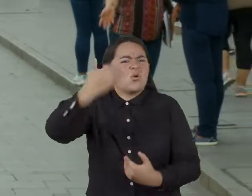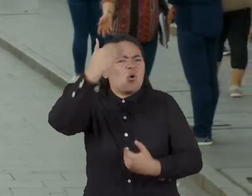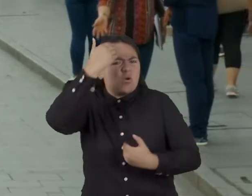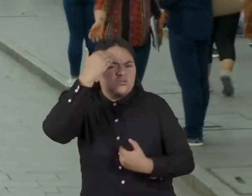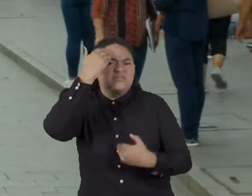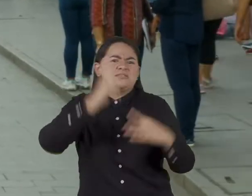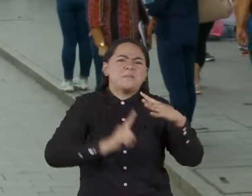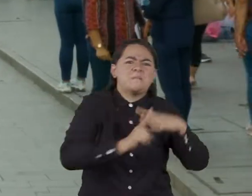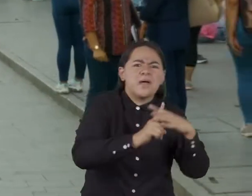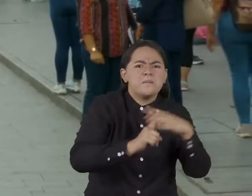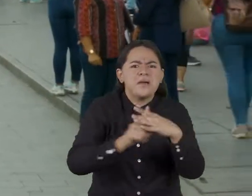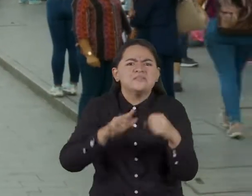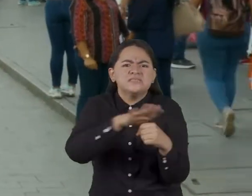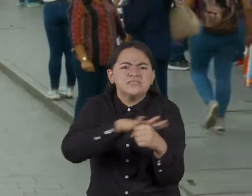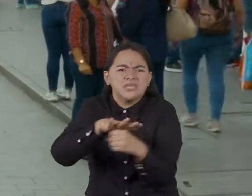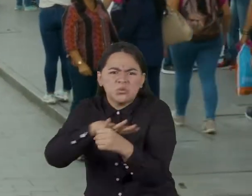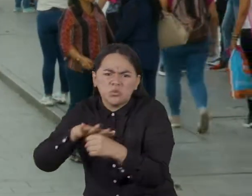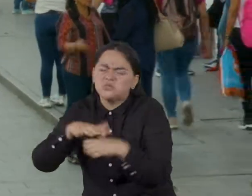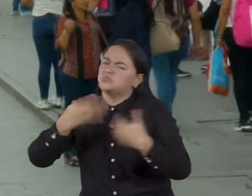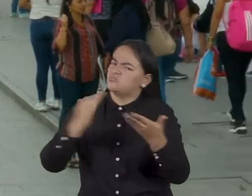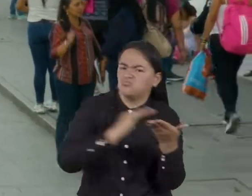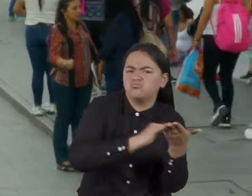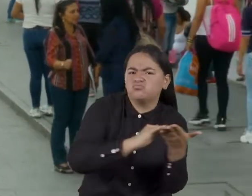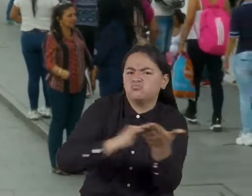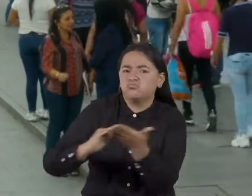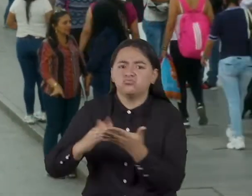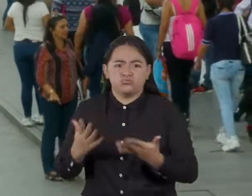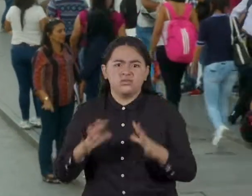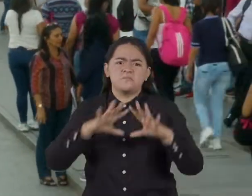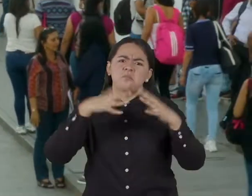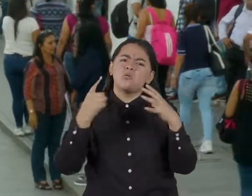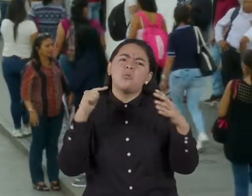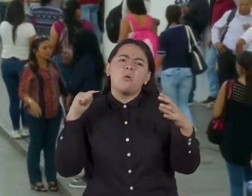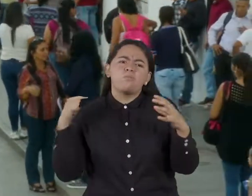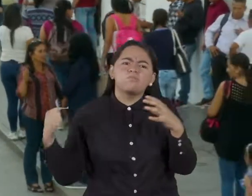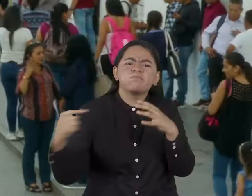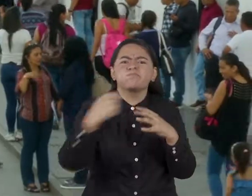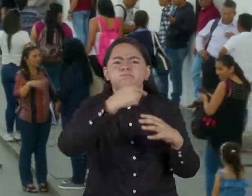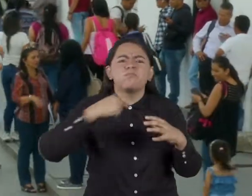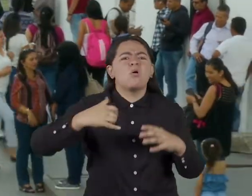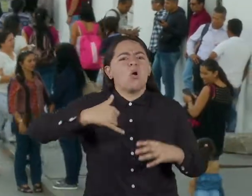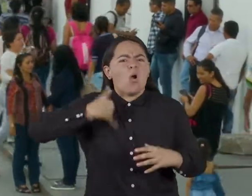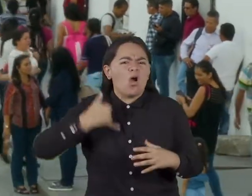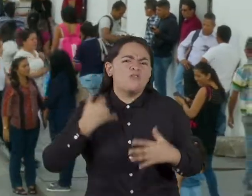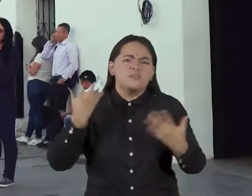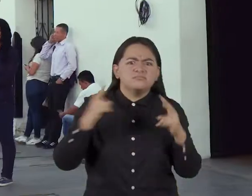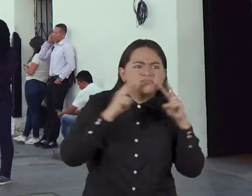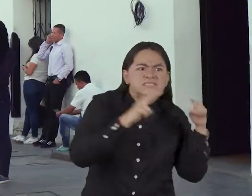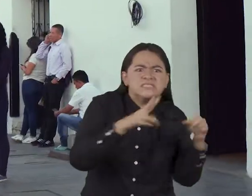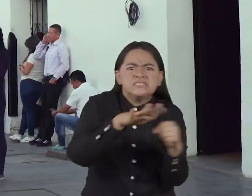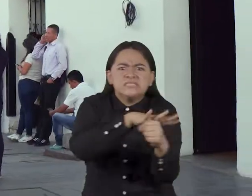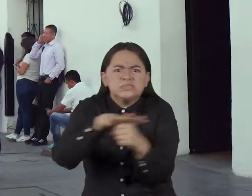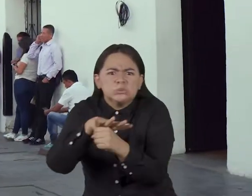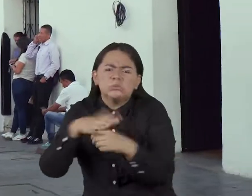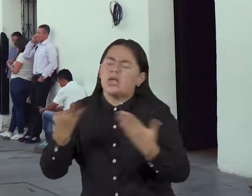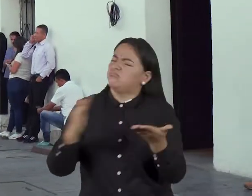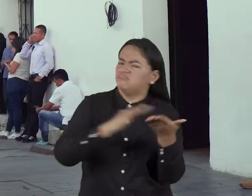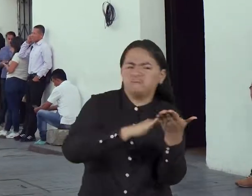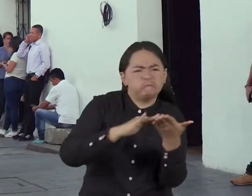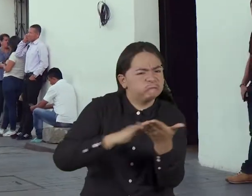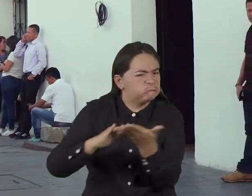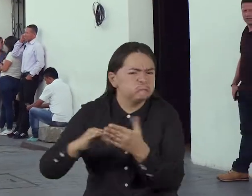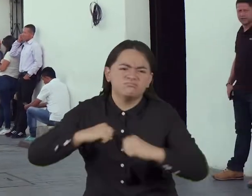reconocen el presente y proyectan con inteligencia los retos del futuro. Jóvenes competentes se enfrentan a las realidades